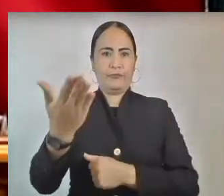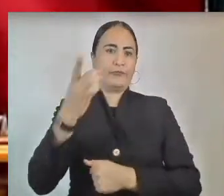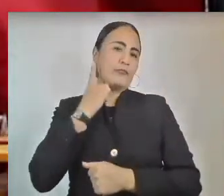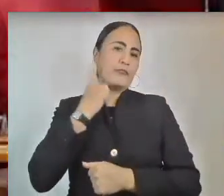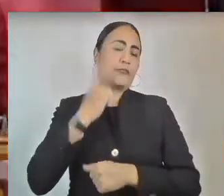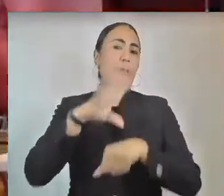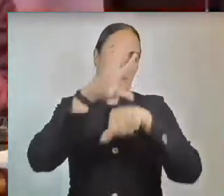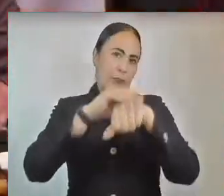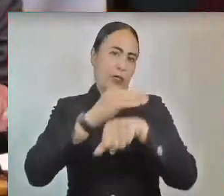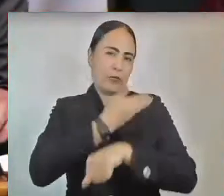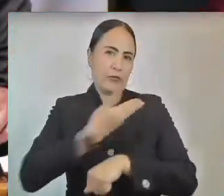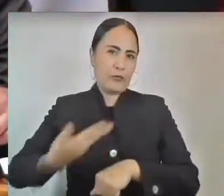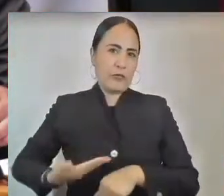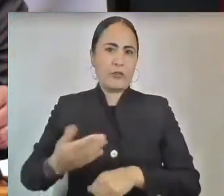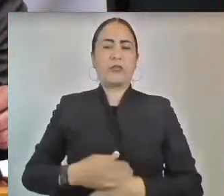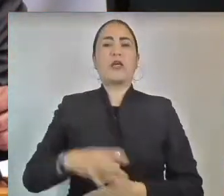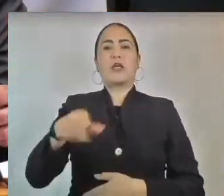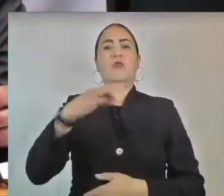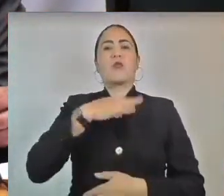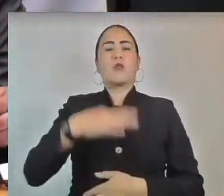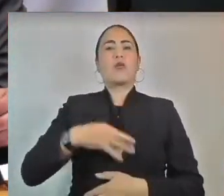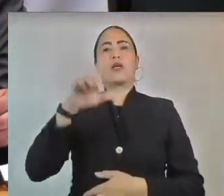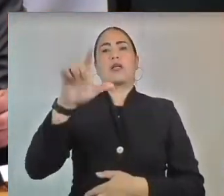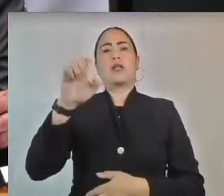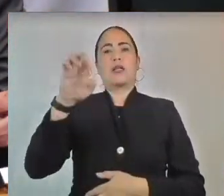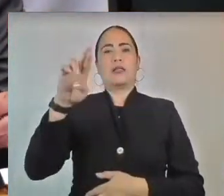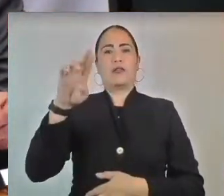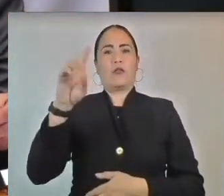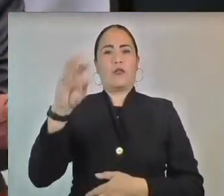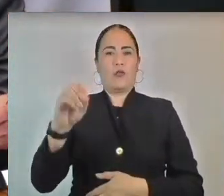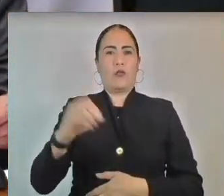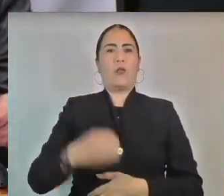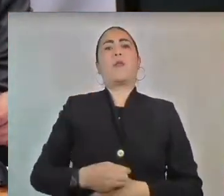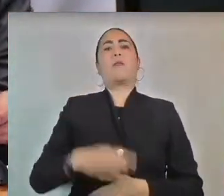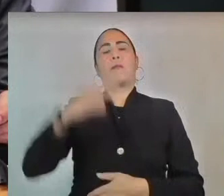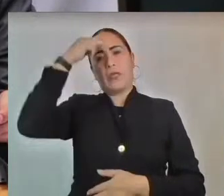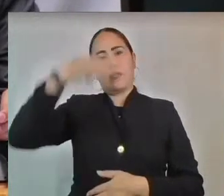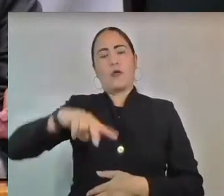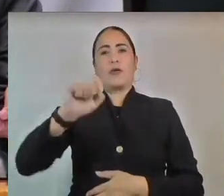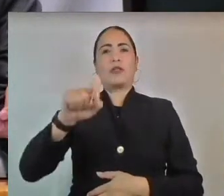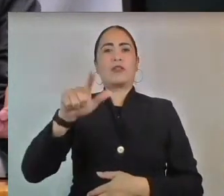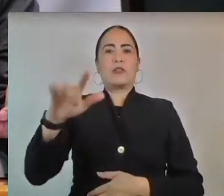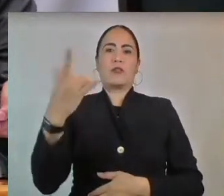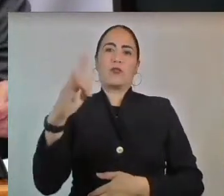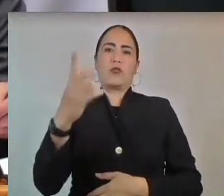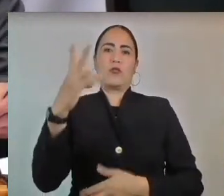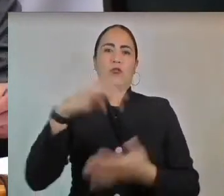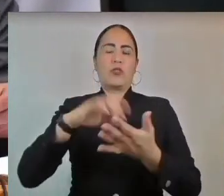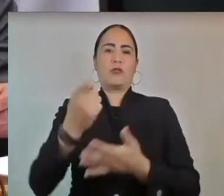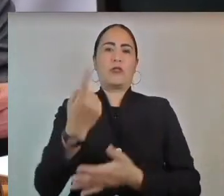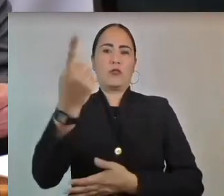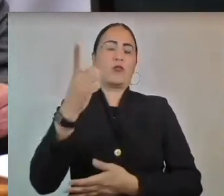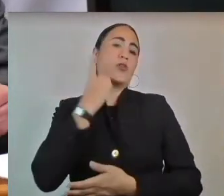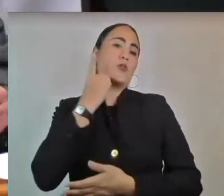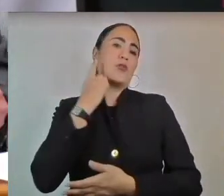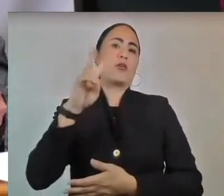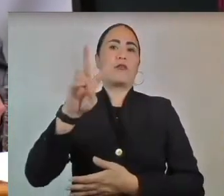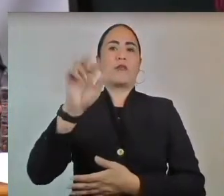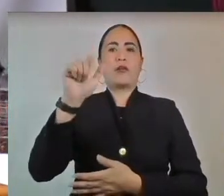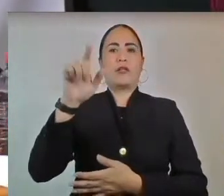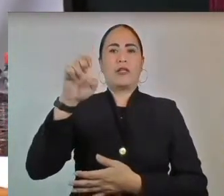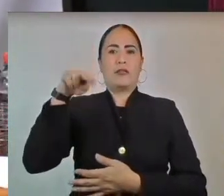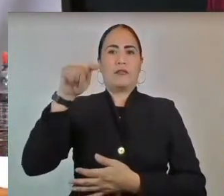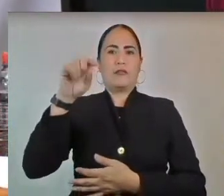Presidente, Toluca de Lerdo, México, a 27 de julio de 2021, diputado Valentín González Bautista,